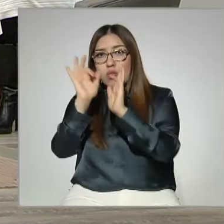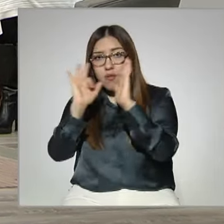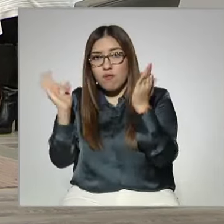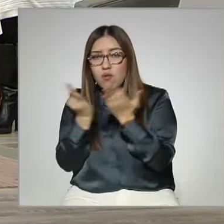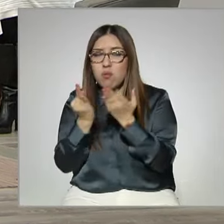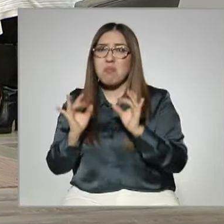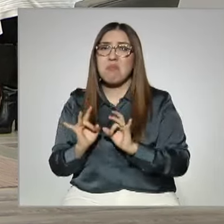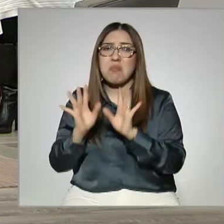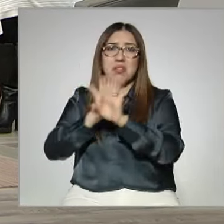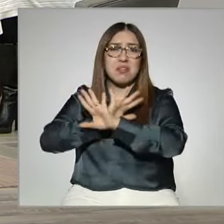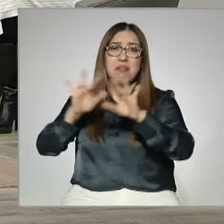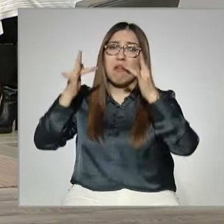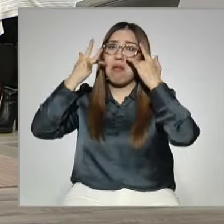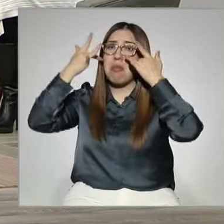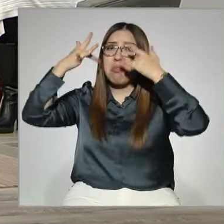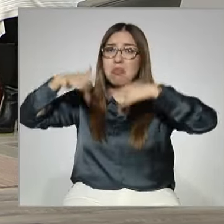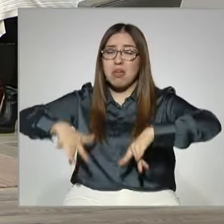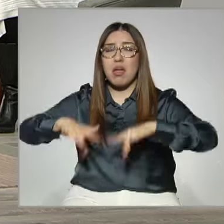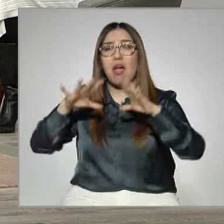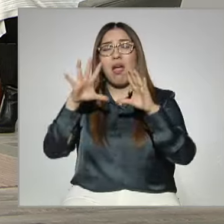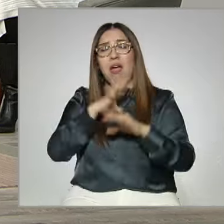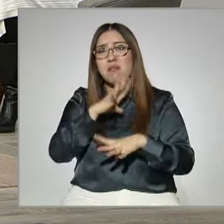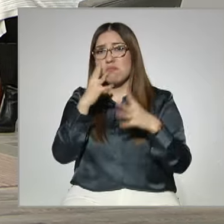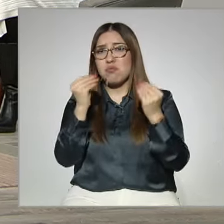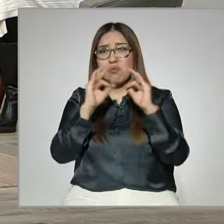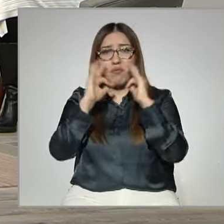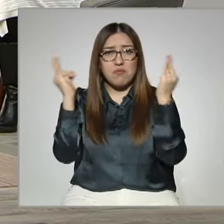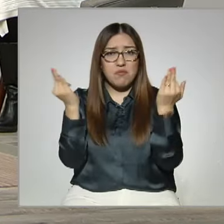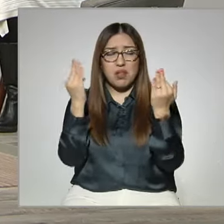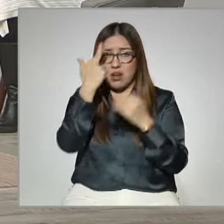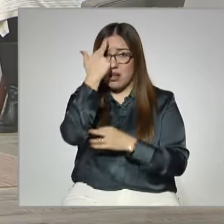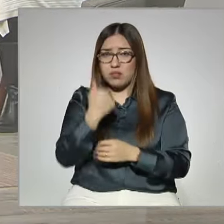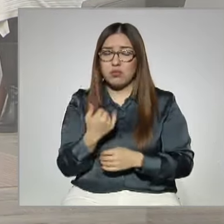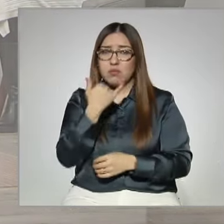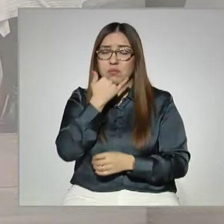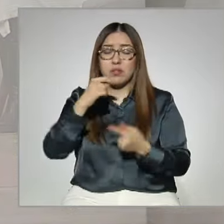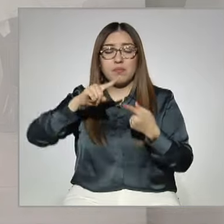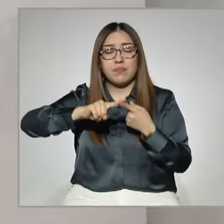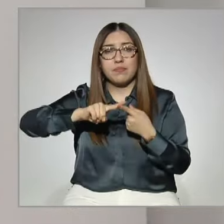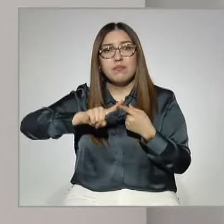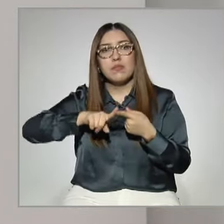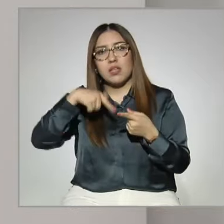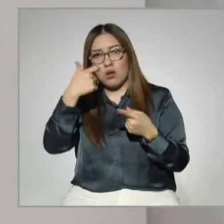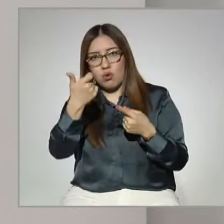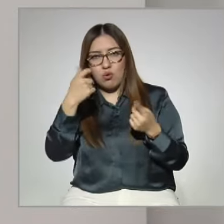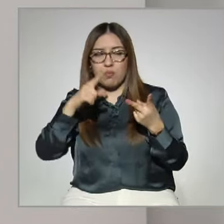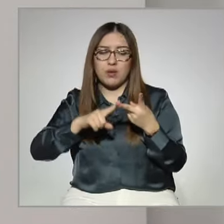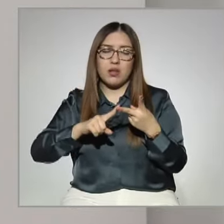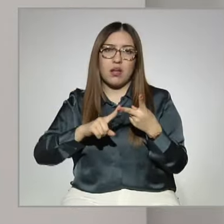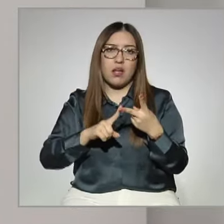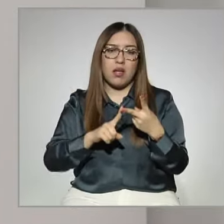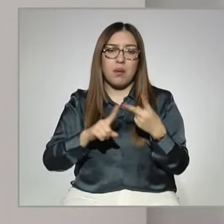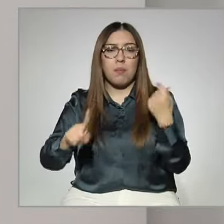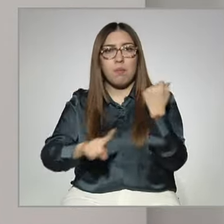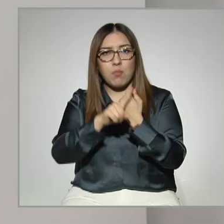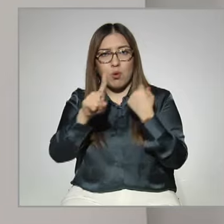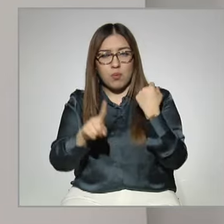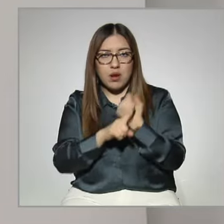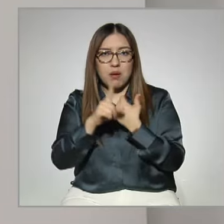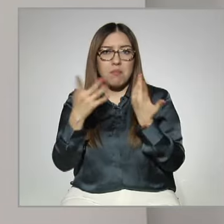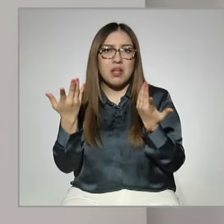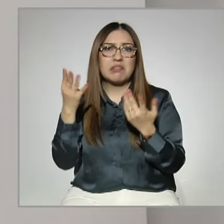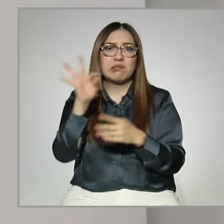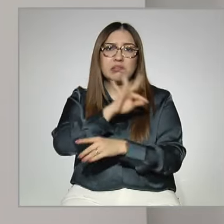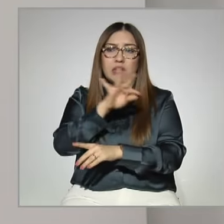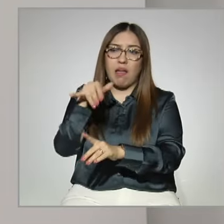Hay muchas causas, cuestiones económicas, asociadas a la escuela, pues hay algunos problemas incluso hasta de